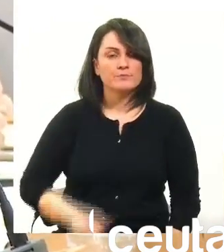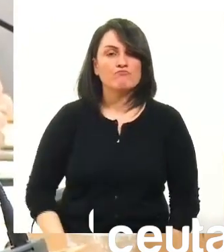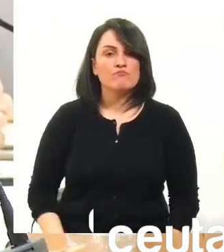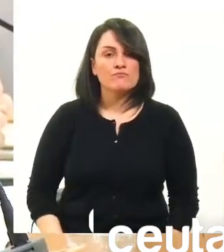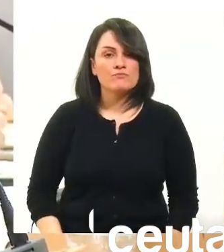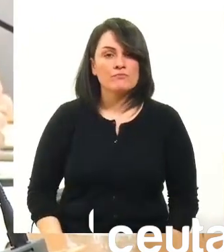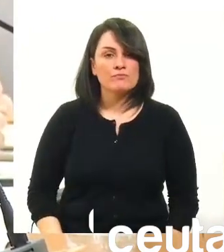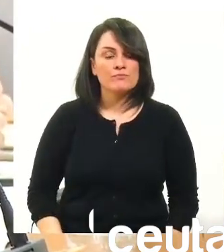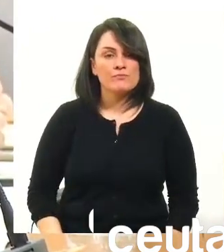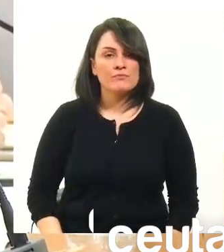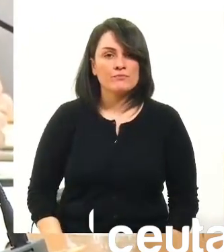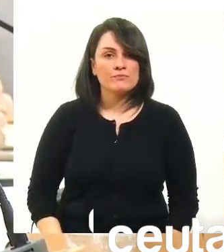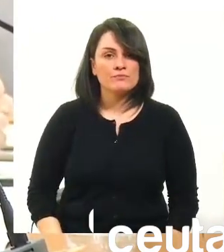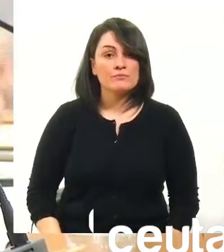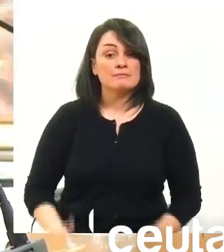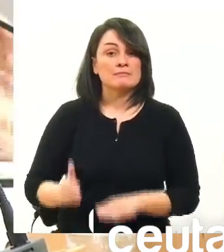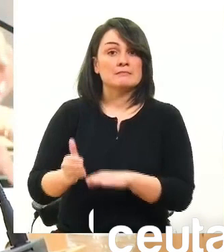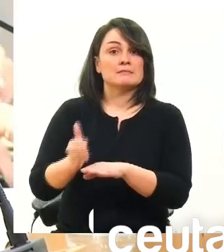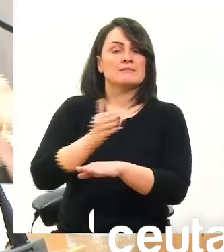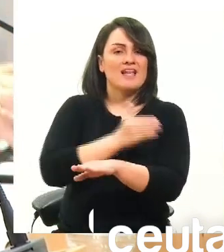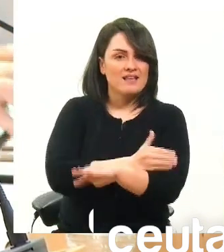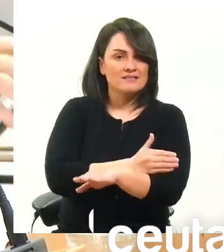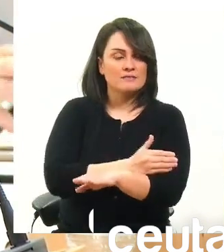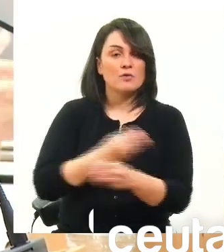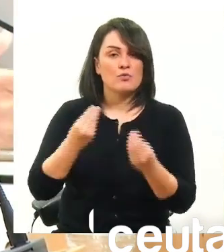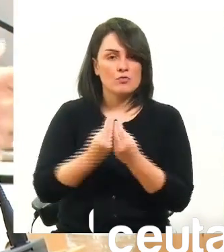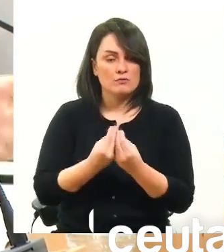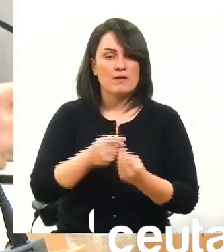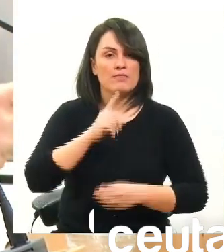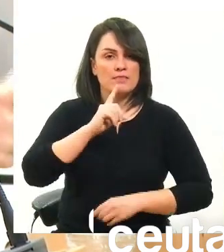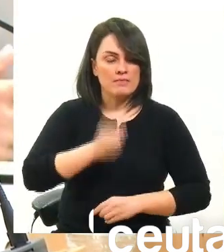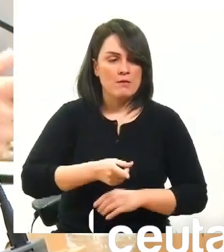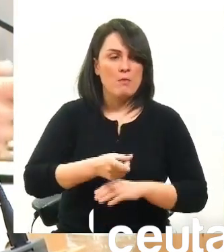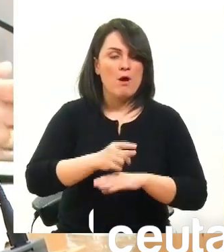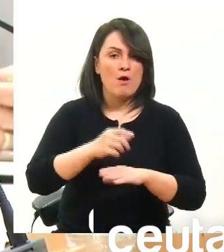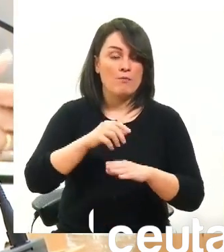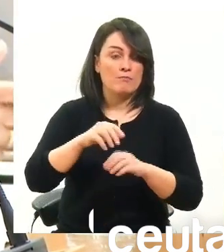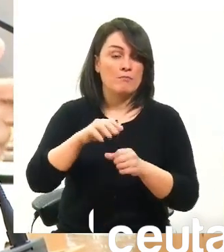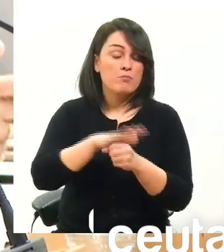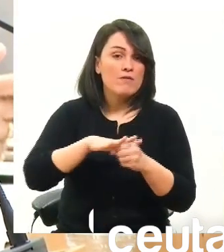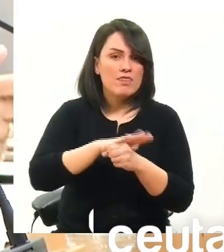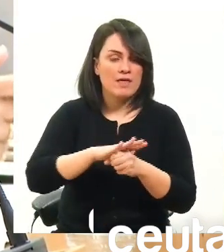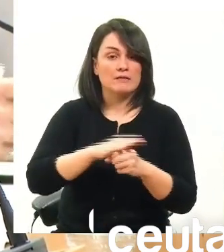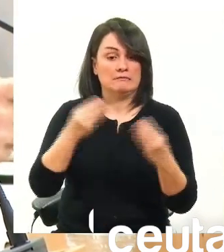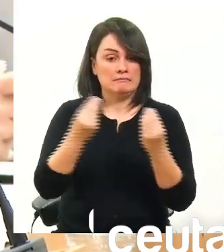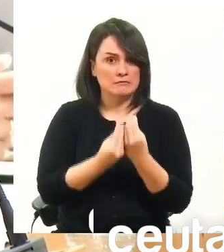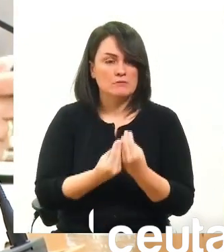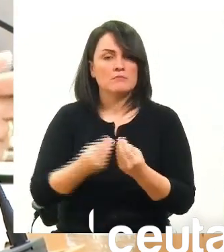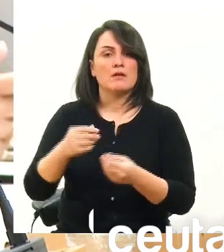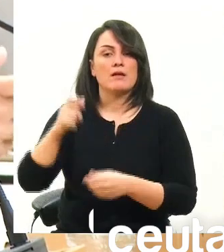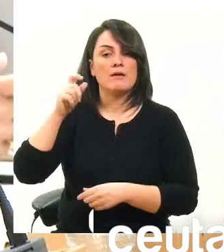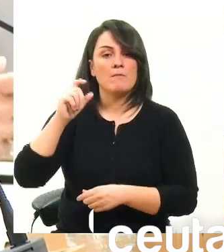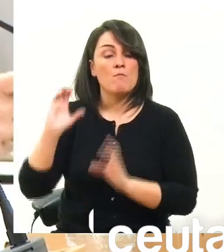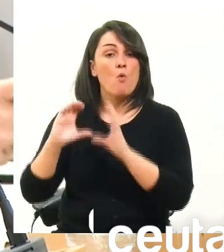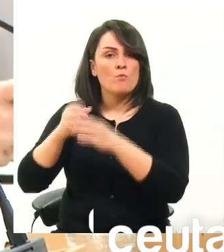previamente tenemos que acordar tanto con la dirección provincial como con los equipos directivos de los centros esa posibilidad porque